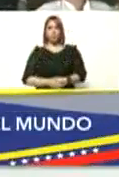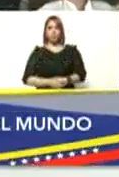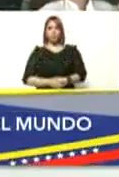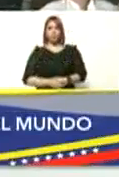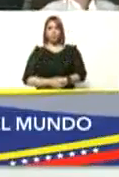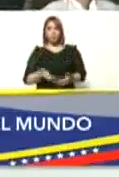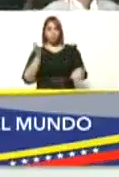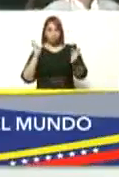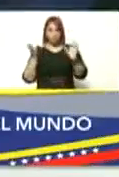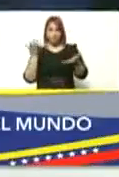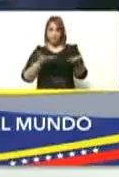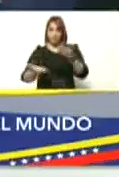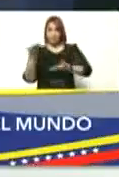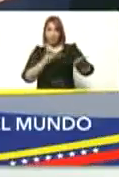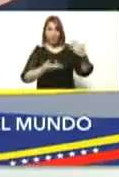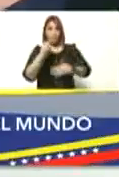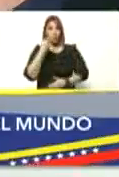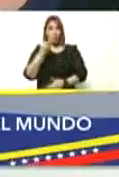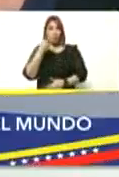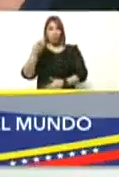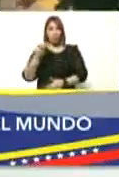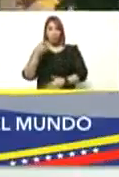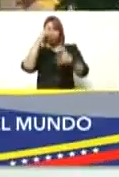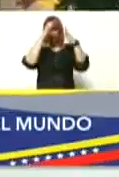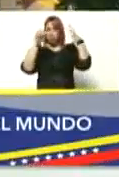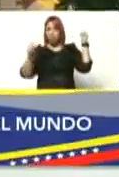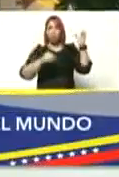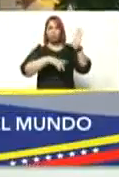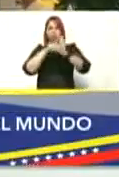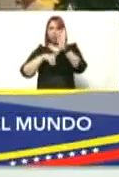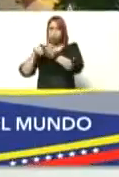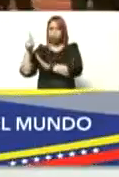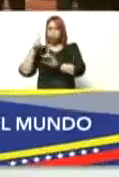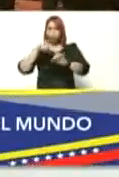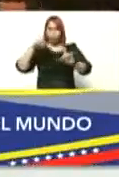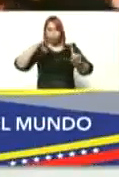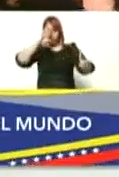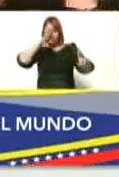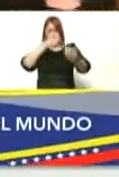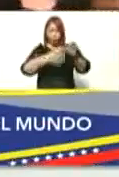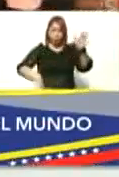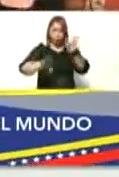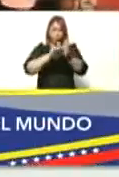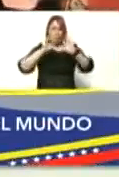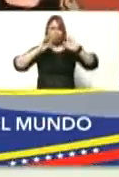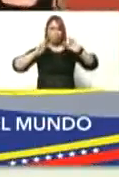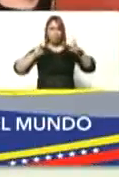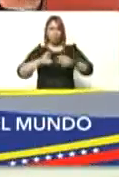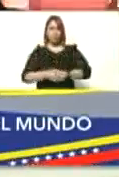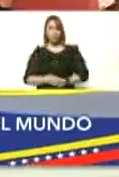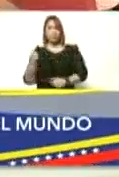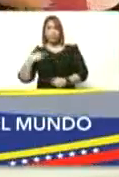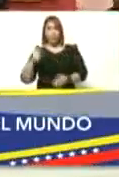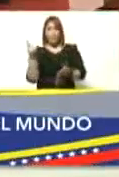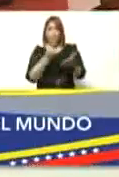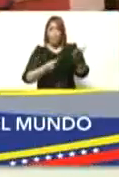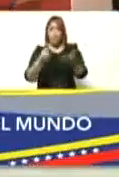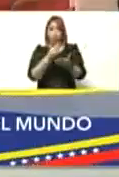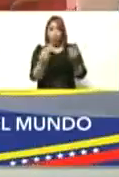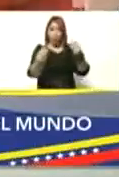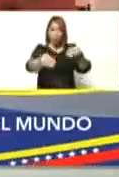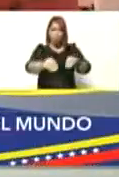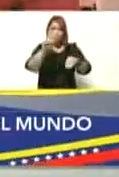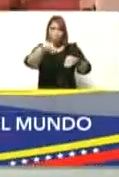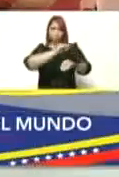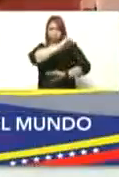relaciones políticos diplomáticas para el desarrollo energético reenfocar todos los temas y tener un mapa de cooperación